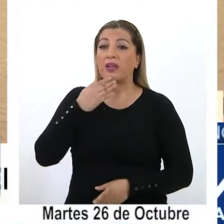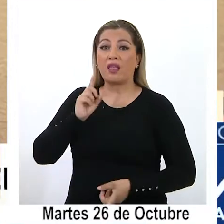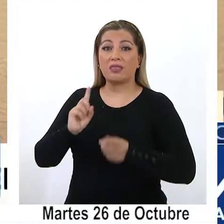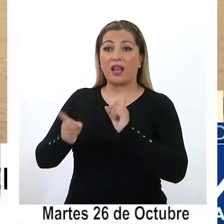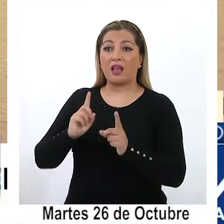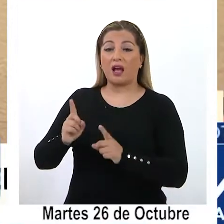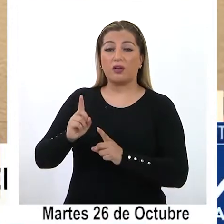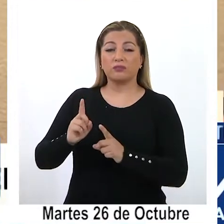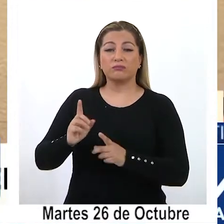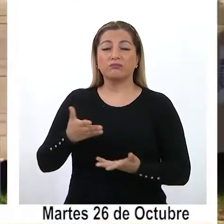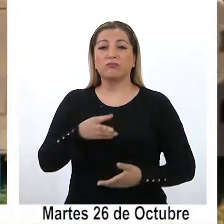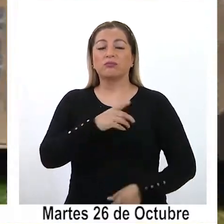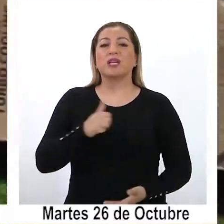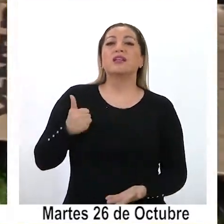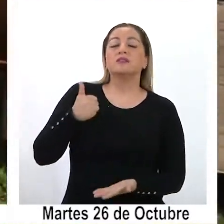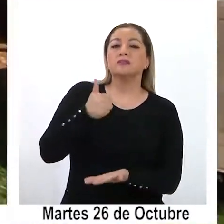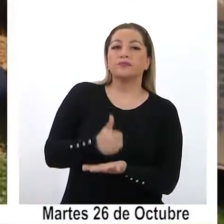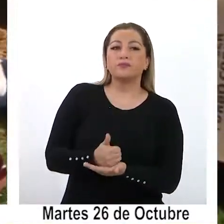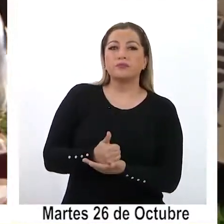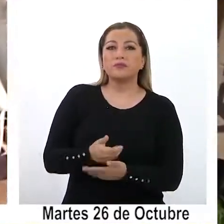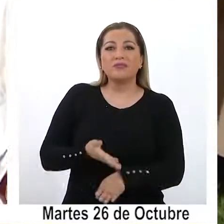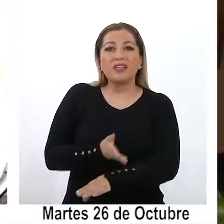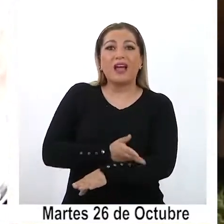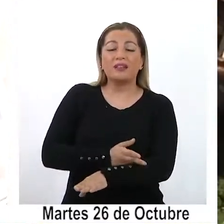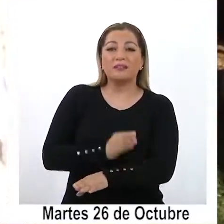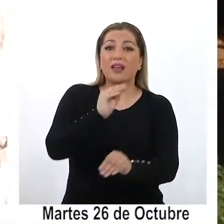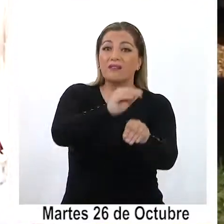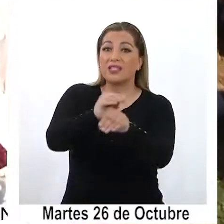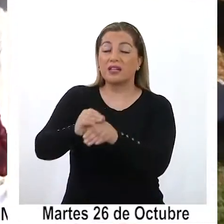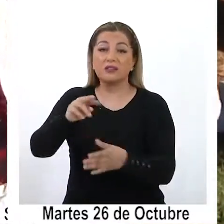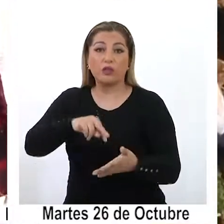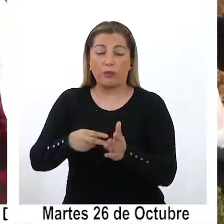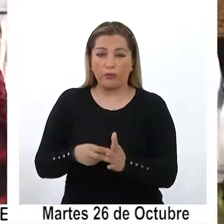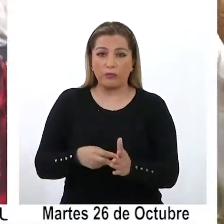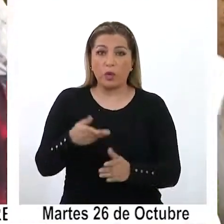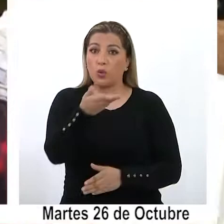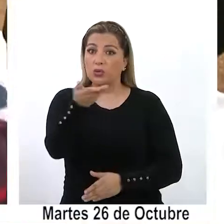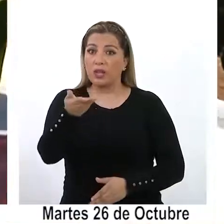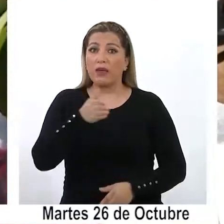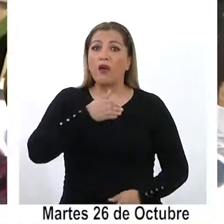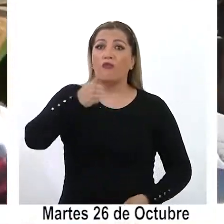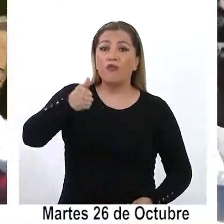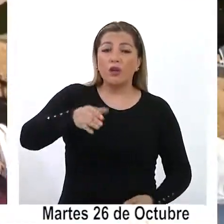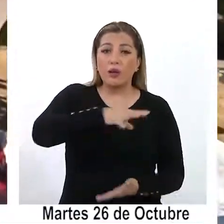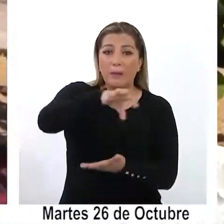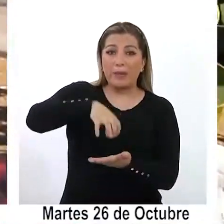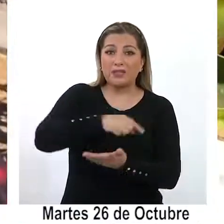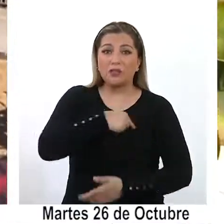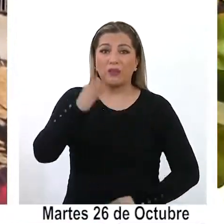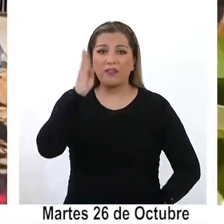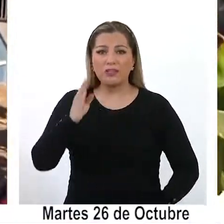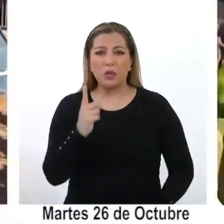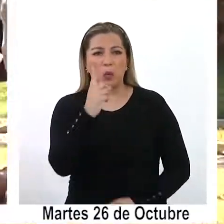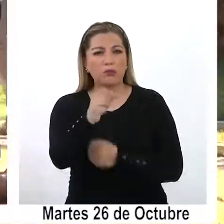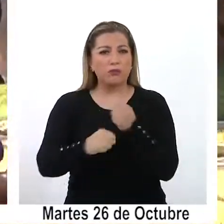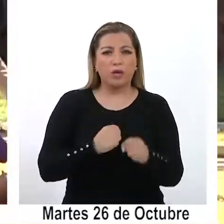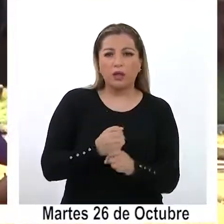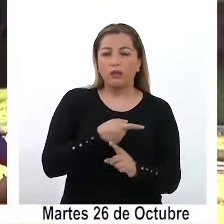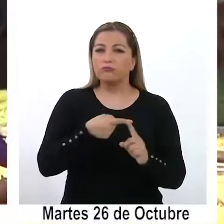respecto de no alertar y no prevenir esta crisis? Porque estuvieron en Plaza Brasil un año y medio, dos años,